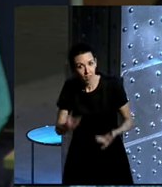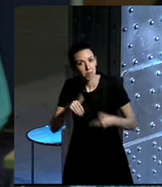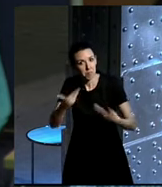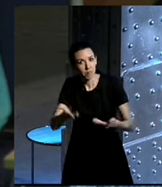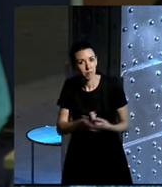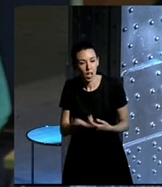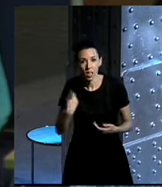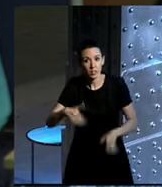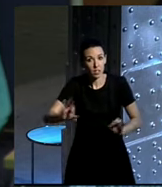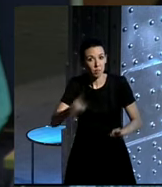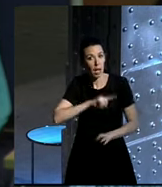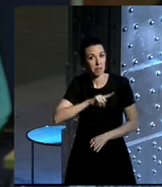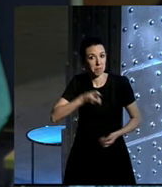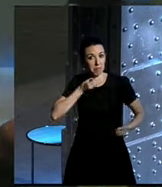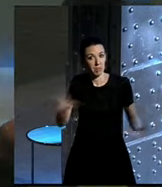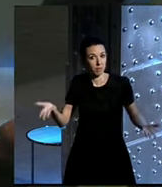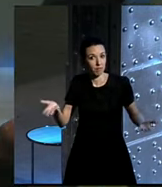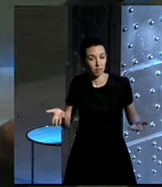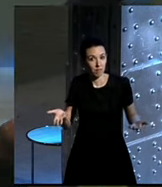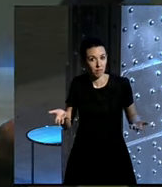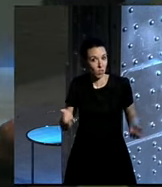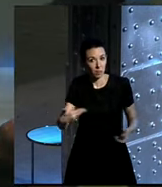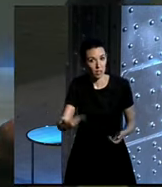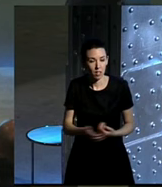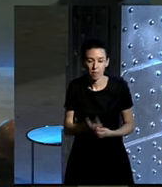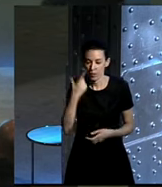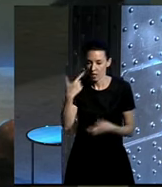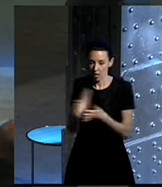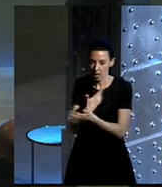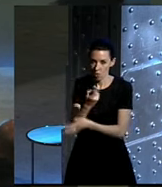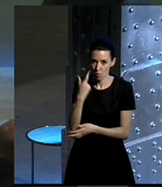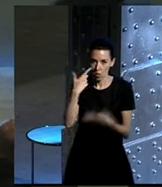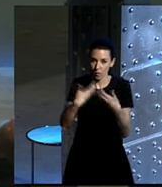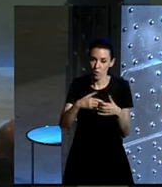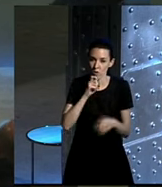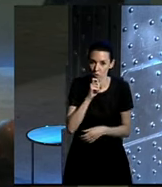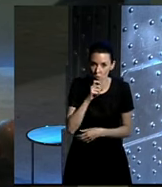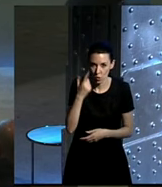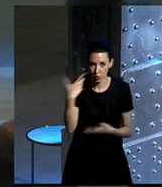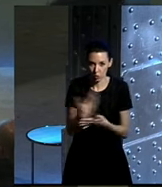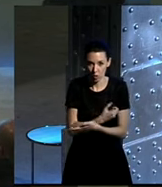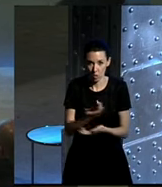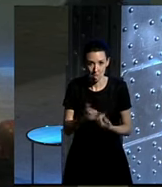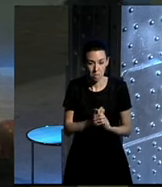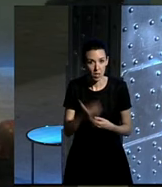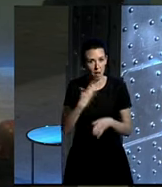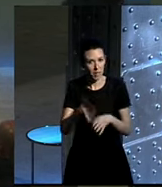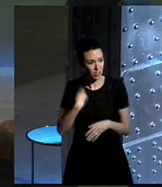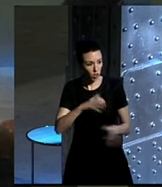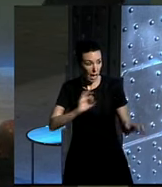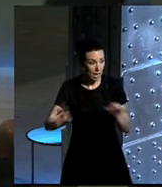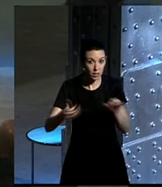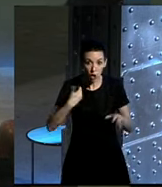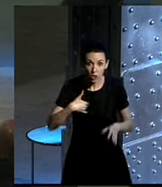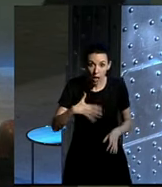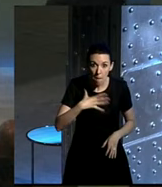Y ya está, y sentirnos bien así. Punto final. Explicad un poquito cómo funciona todo esto. Si podéis, esto ya está listo, ¿eh? Esto ya está listo,